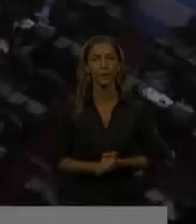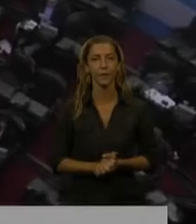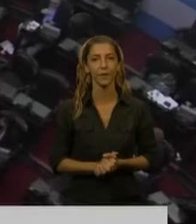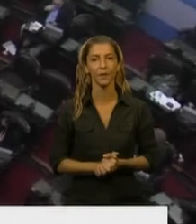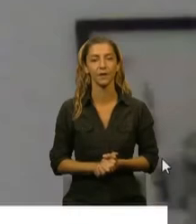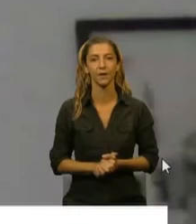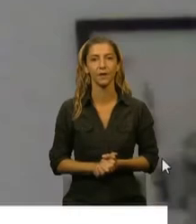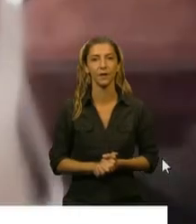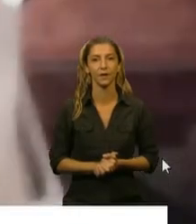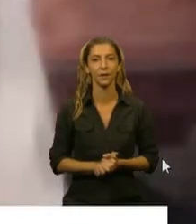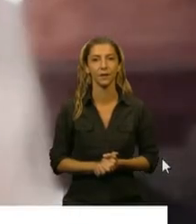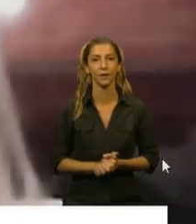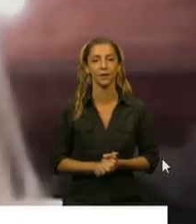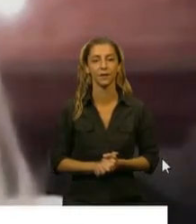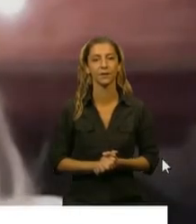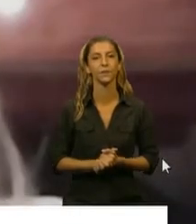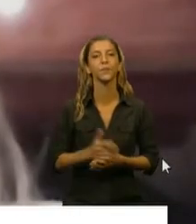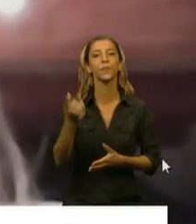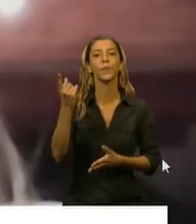Tenés la palabra, Zapag.